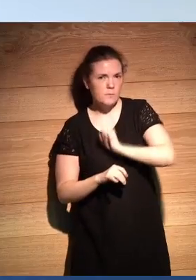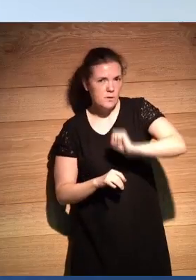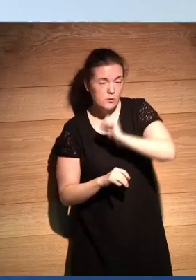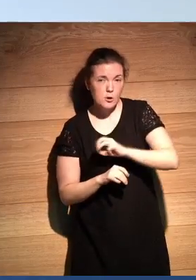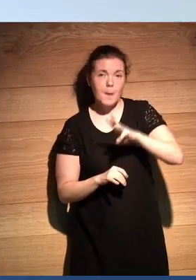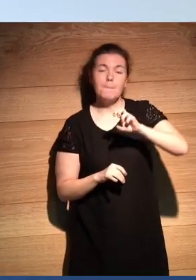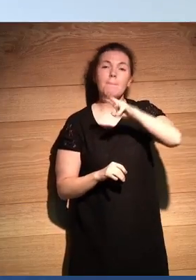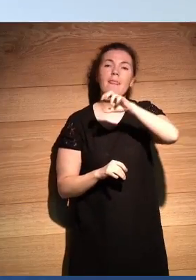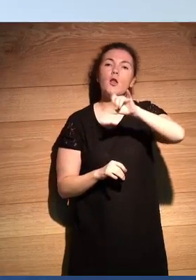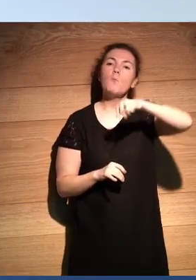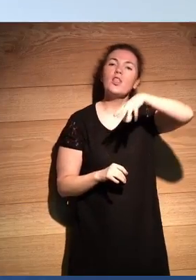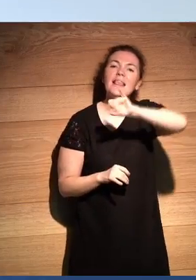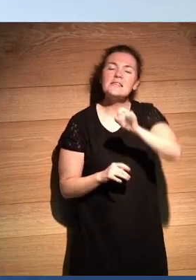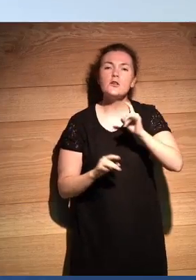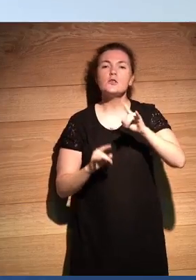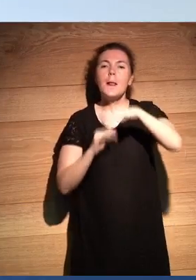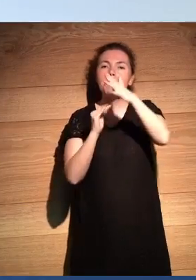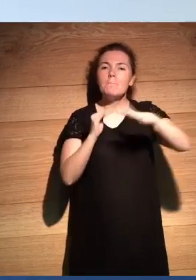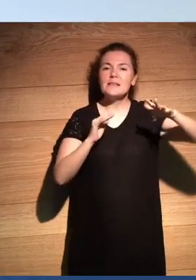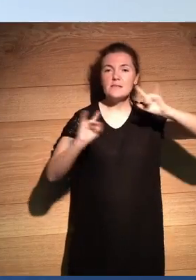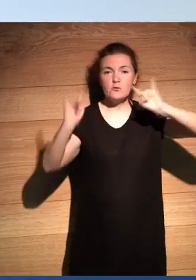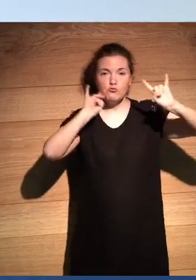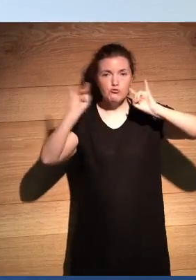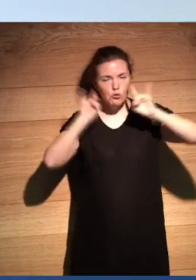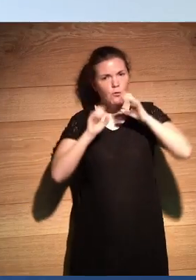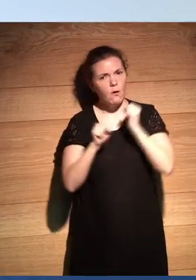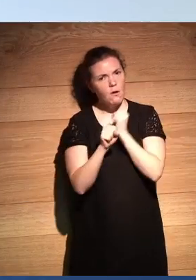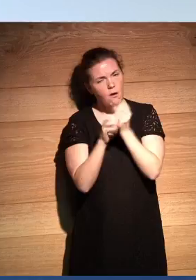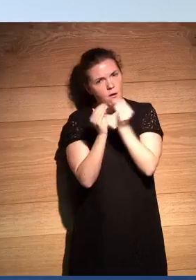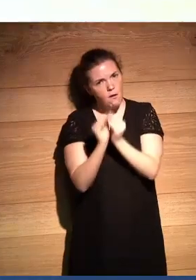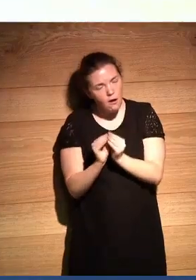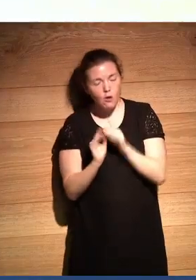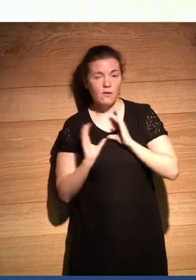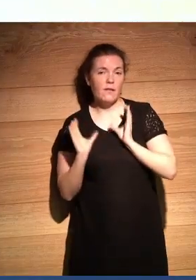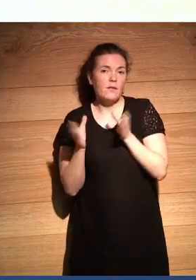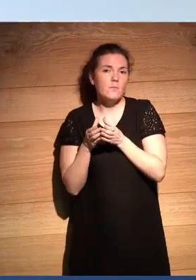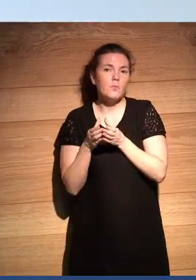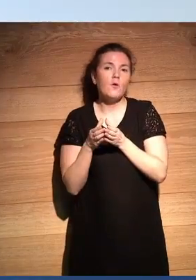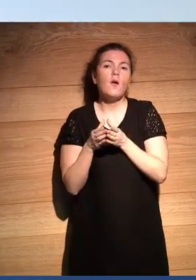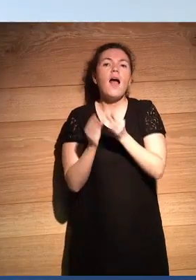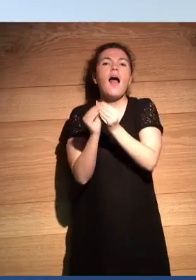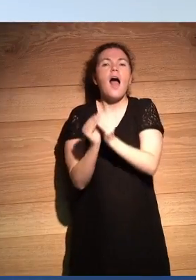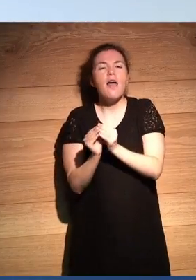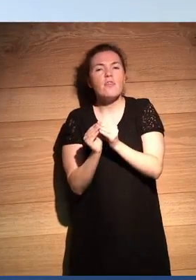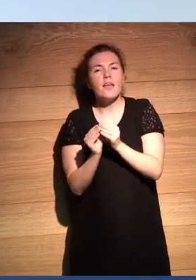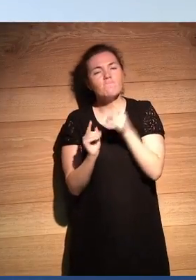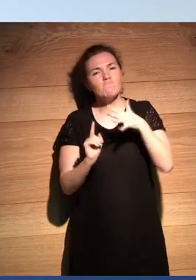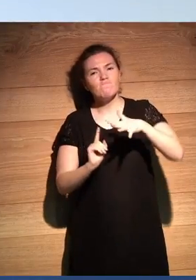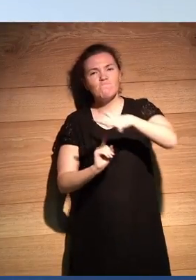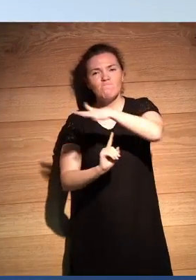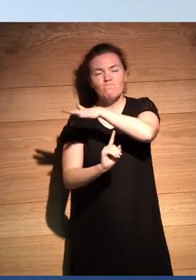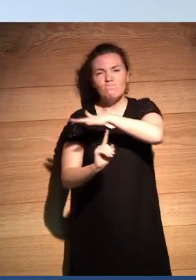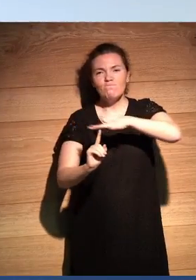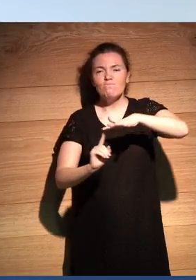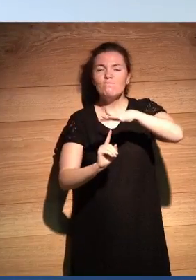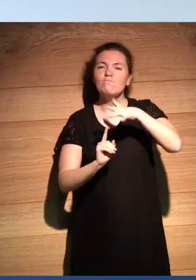Montesinos, el paisajista sonoro que trabajó con el equipo creando también una atmósfera que pudiera de alguna